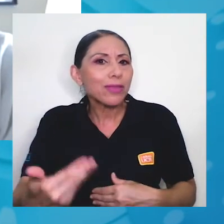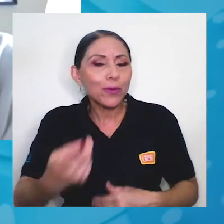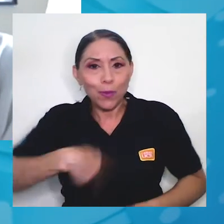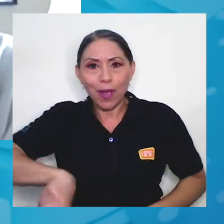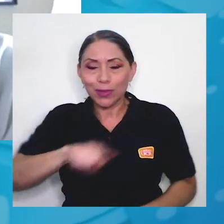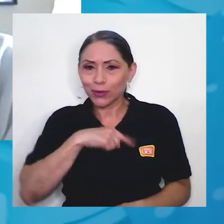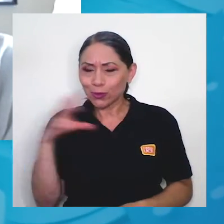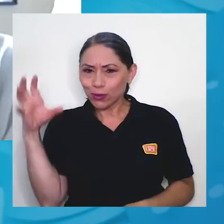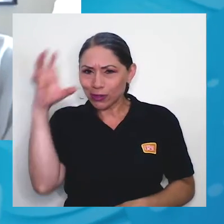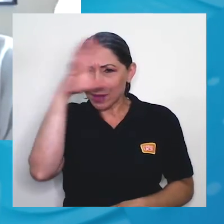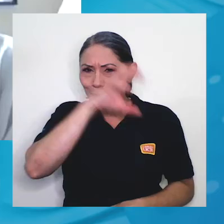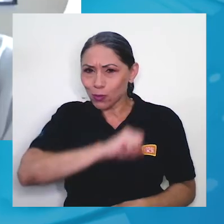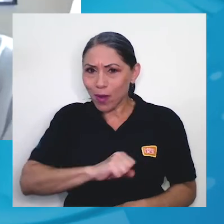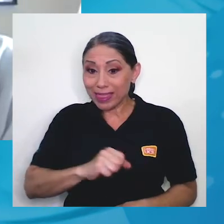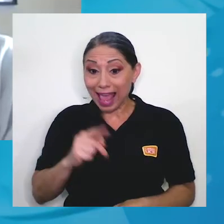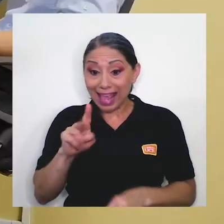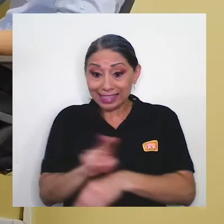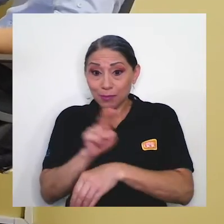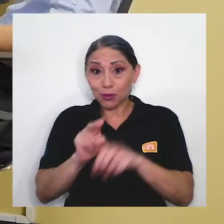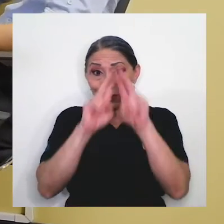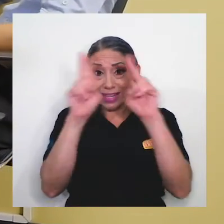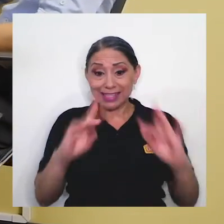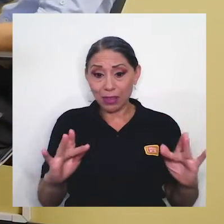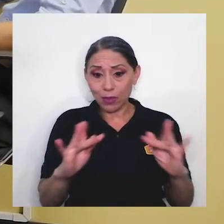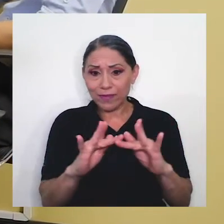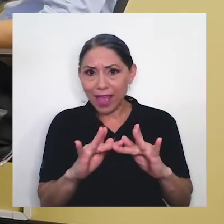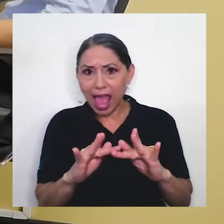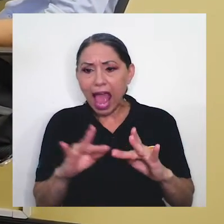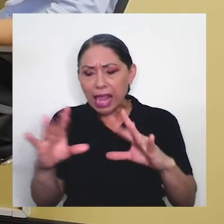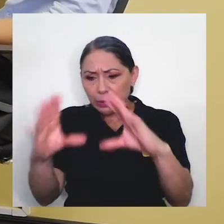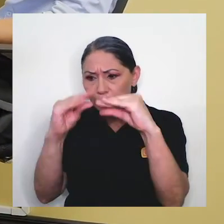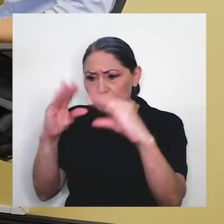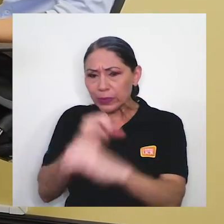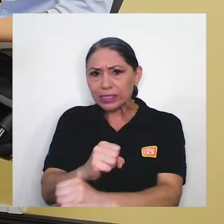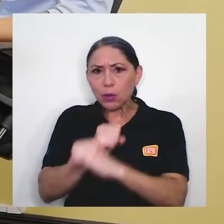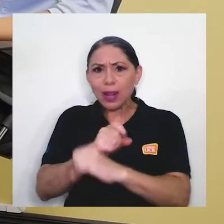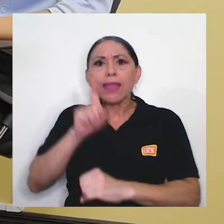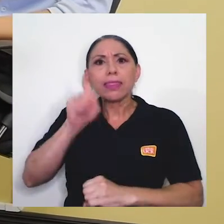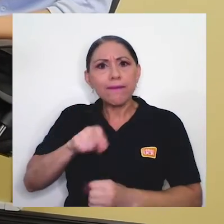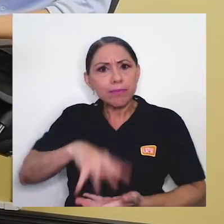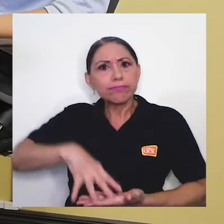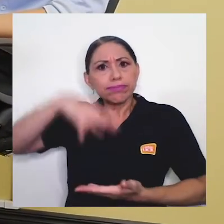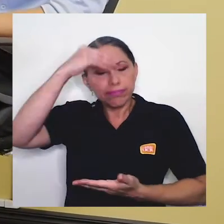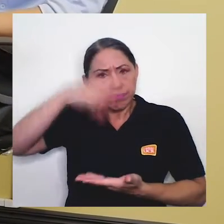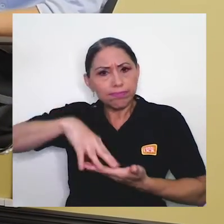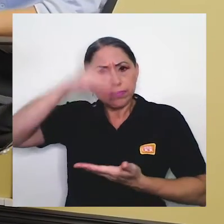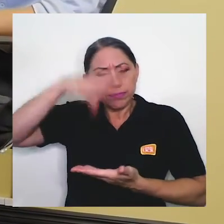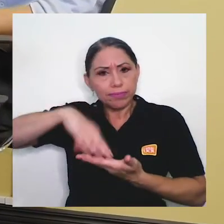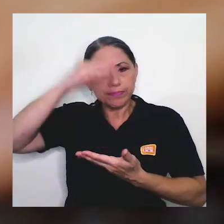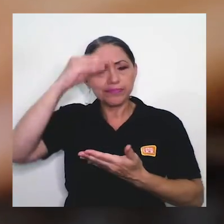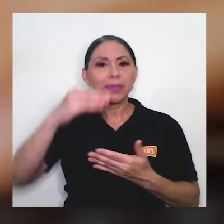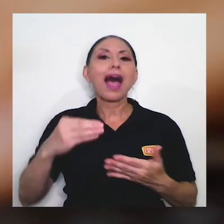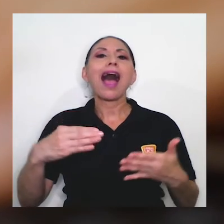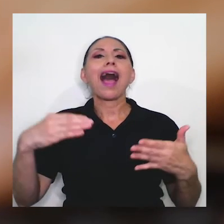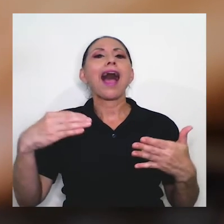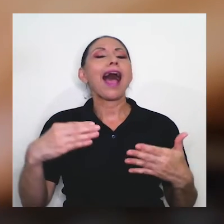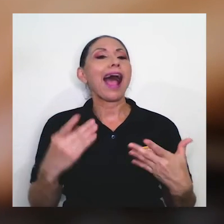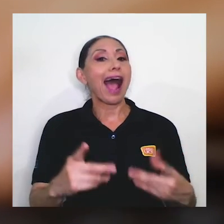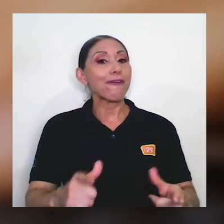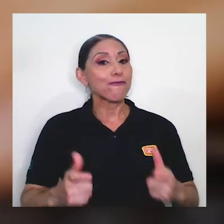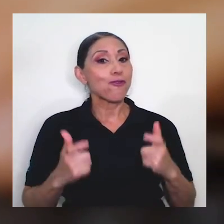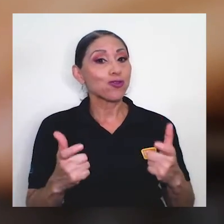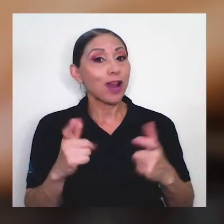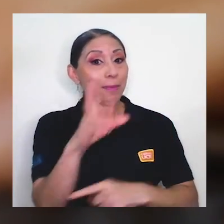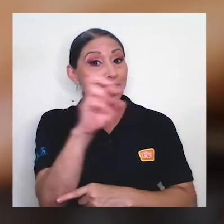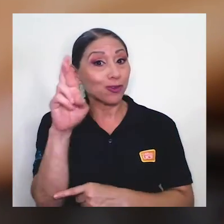la información que nos llega de seguridad debemos irnos educando en esto. Afortunadamente, Costa Rica ocupa el tercer